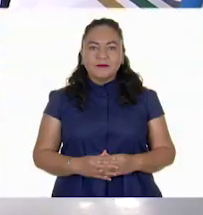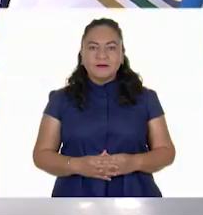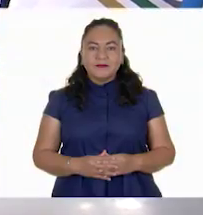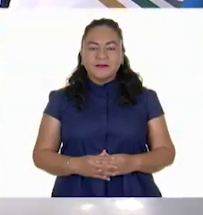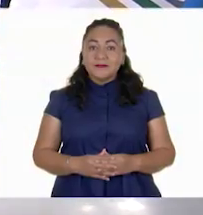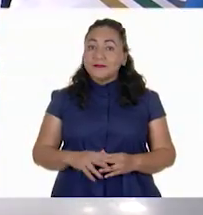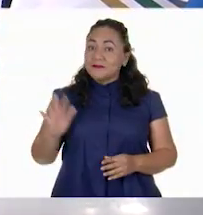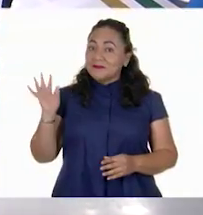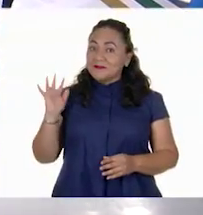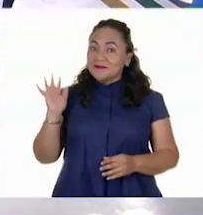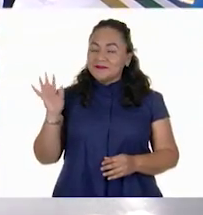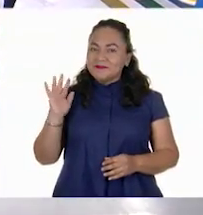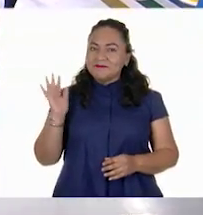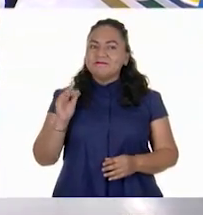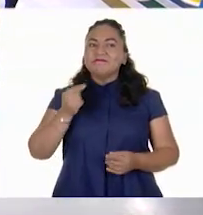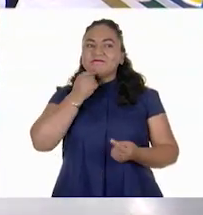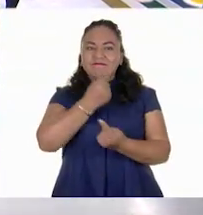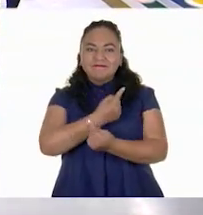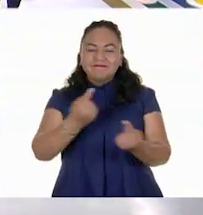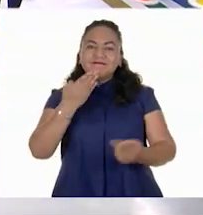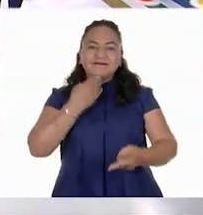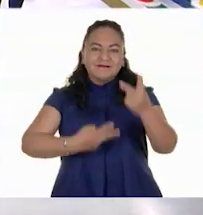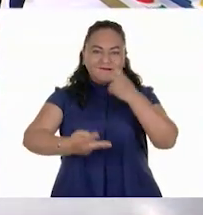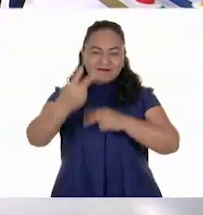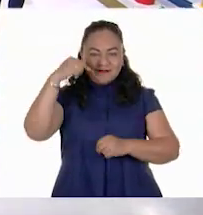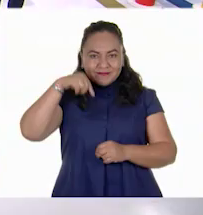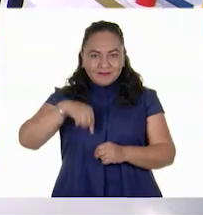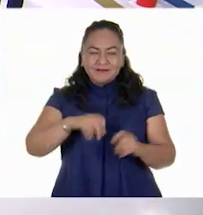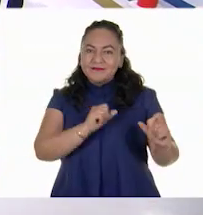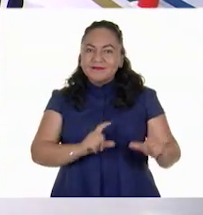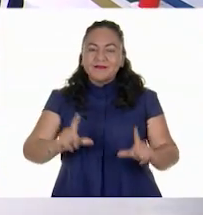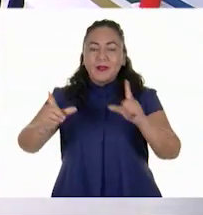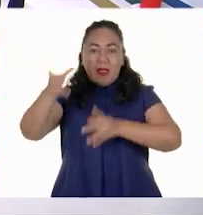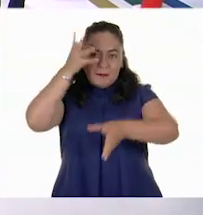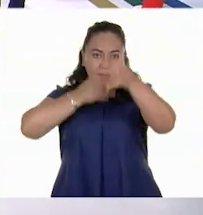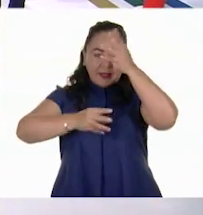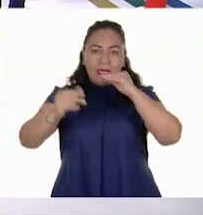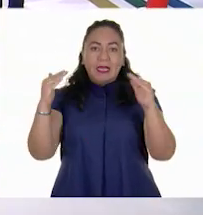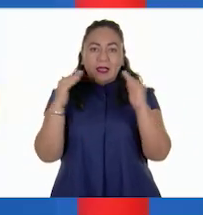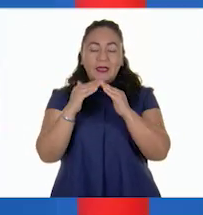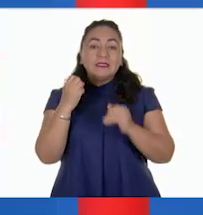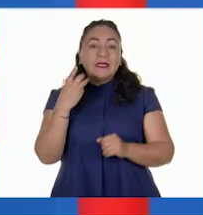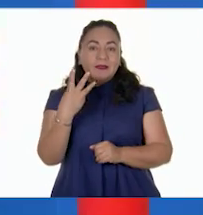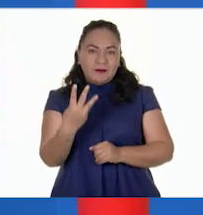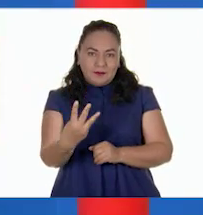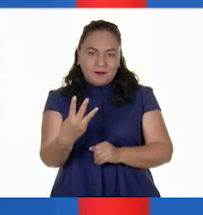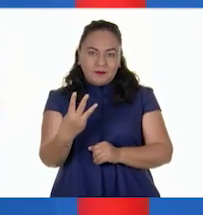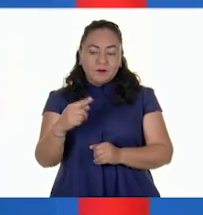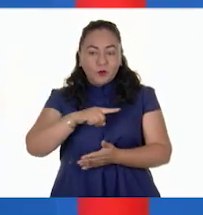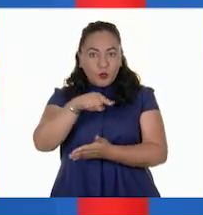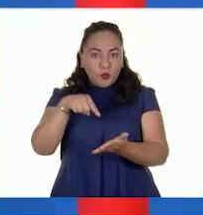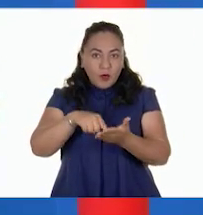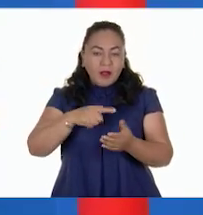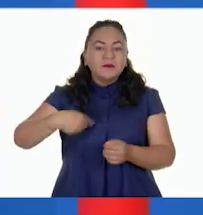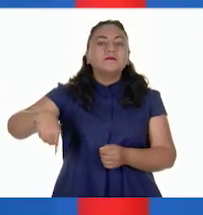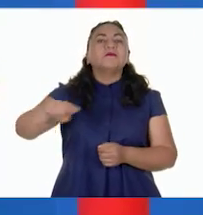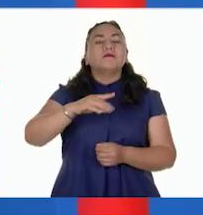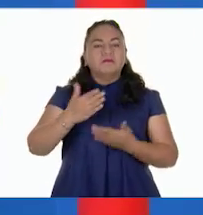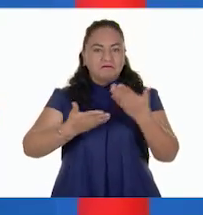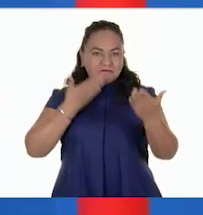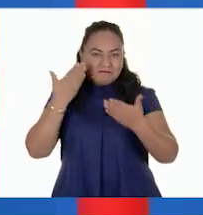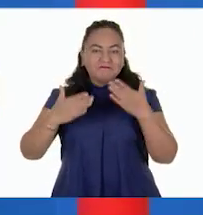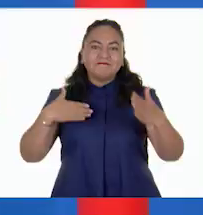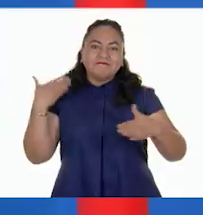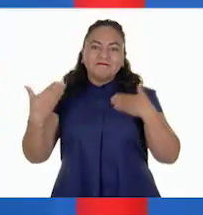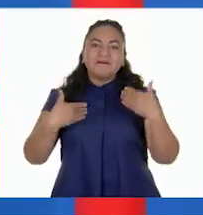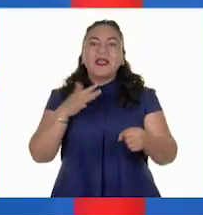¡Hola! Niñas y niños, les damos la bienvenida a un programa más de Aprende en Casa 3, un espacio en el que vamos a poder estudiar y